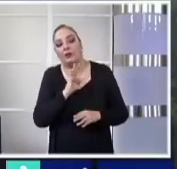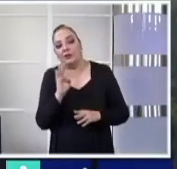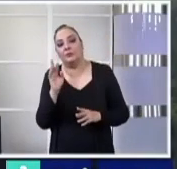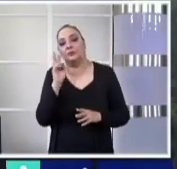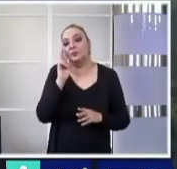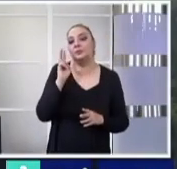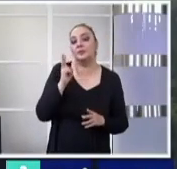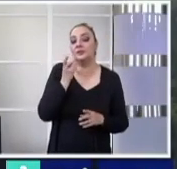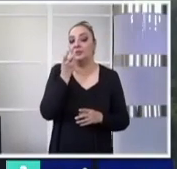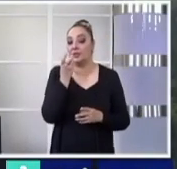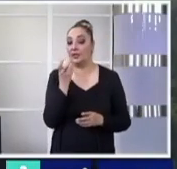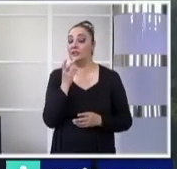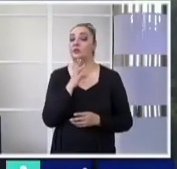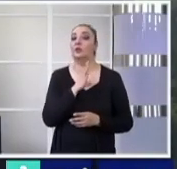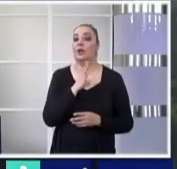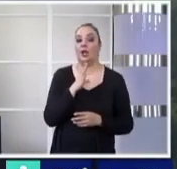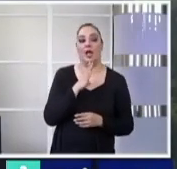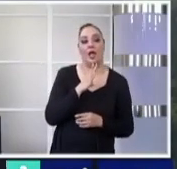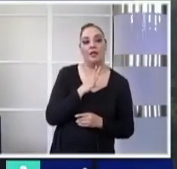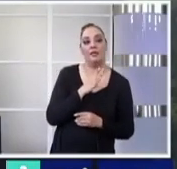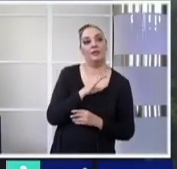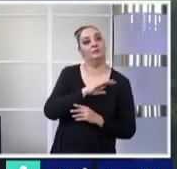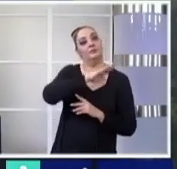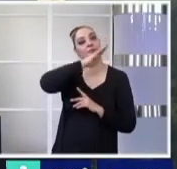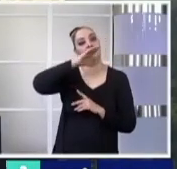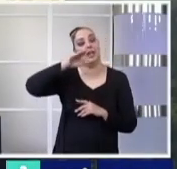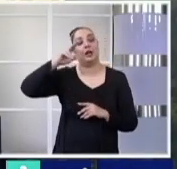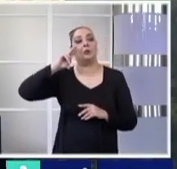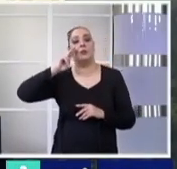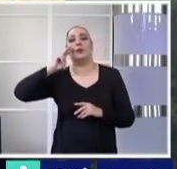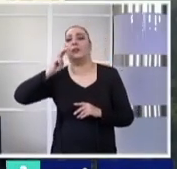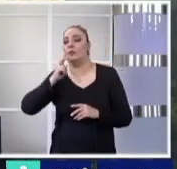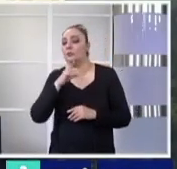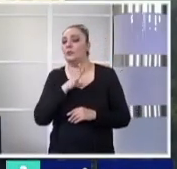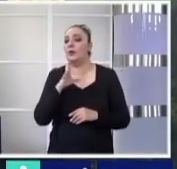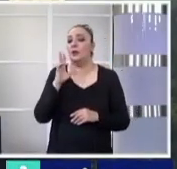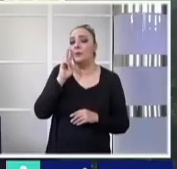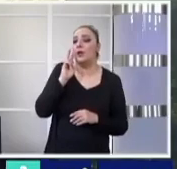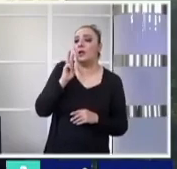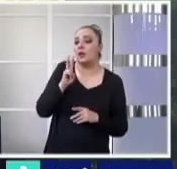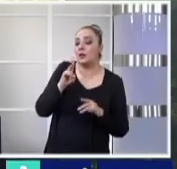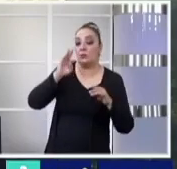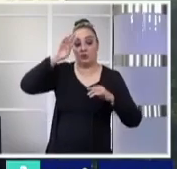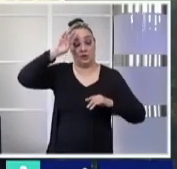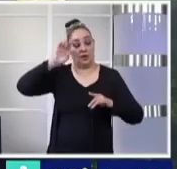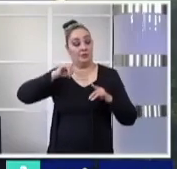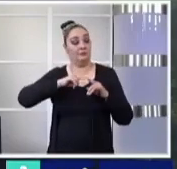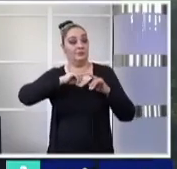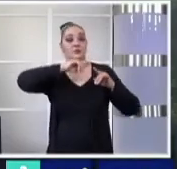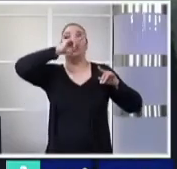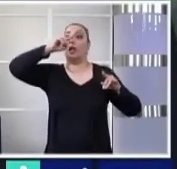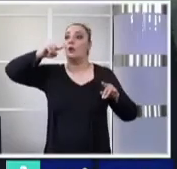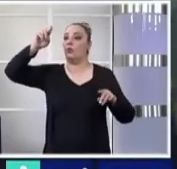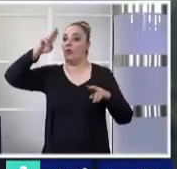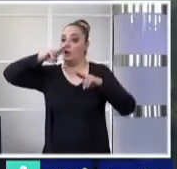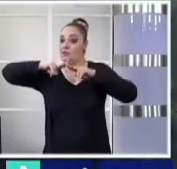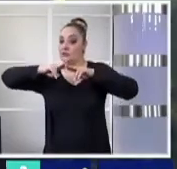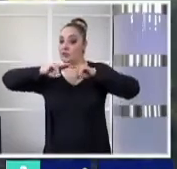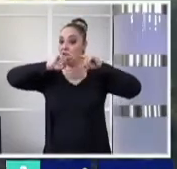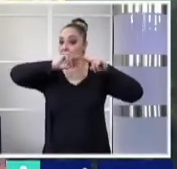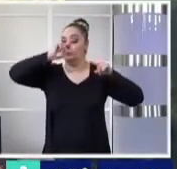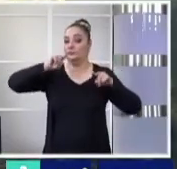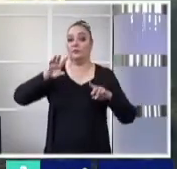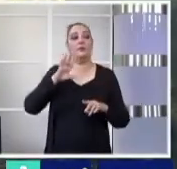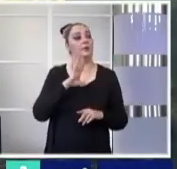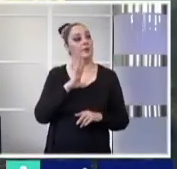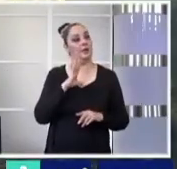en esta toma que le compartimos desde el Cerro del Mirador, la vista hacia el sur de Monterrey, el Cerro de la Silla, por acá el